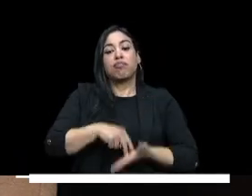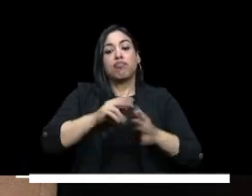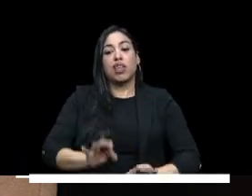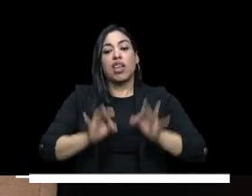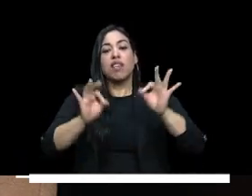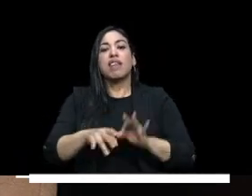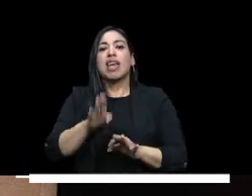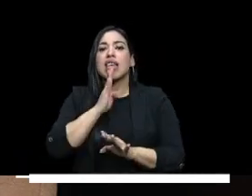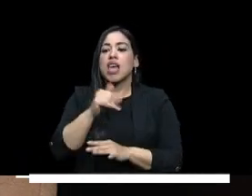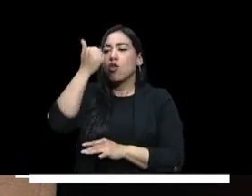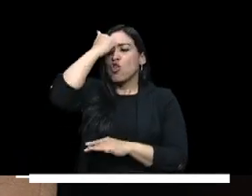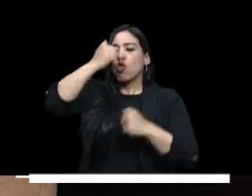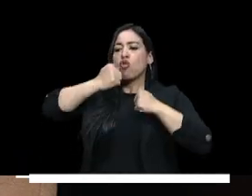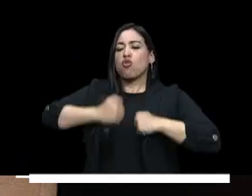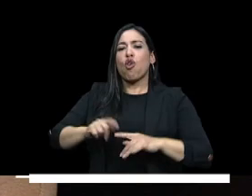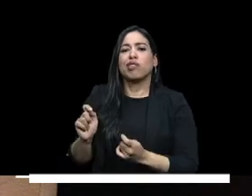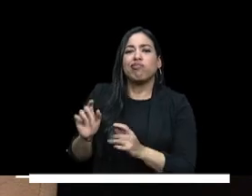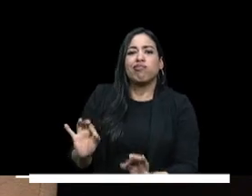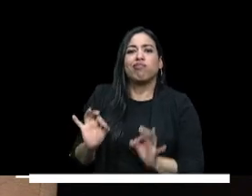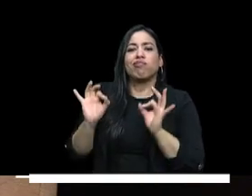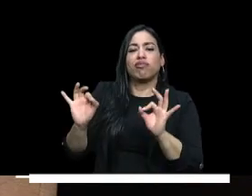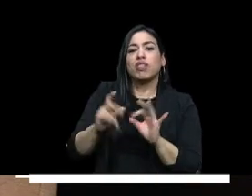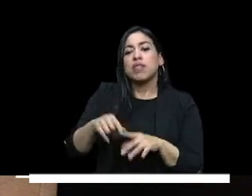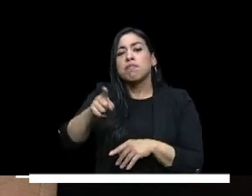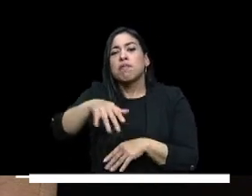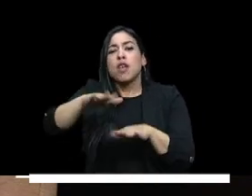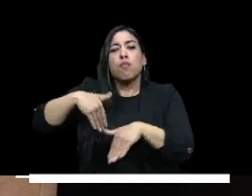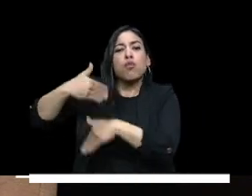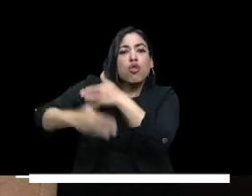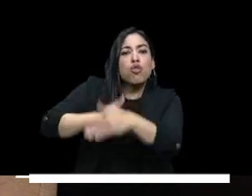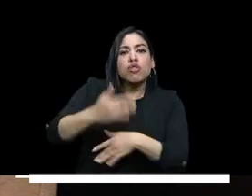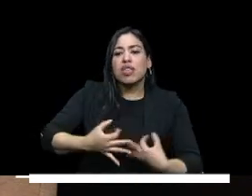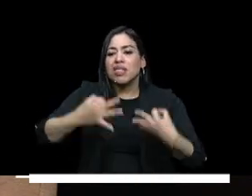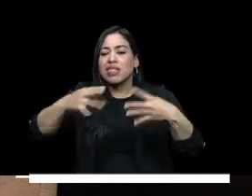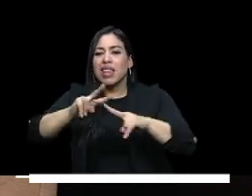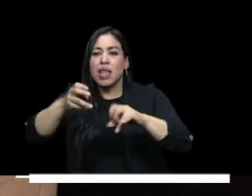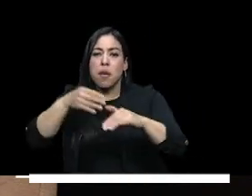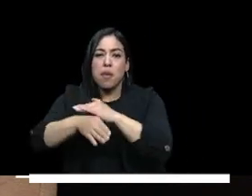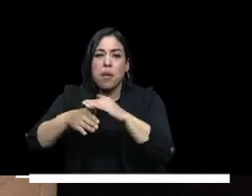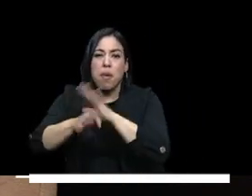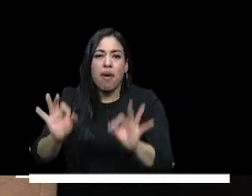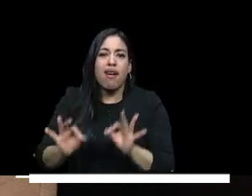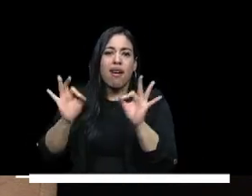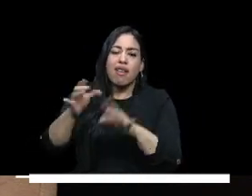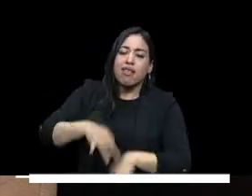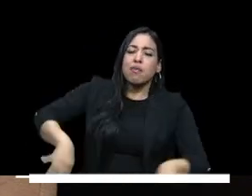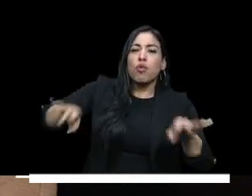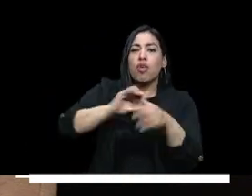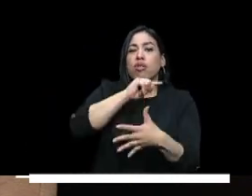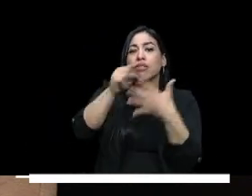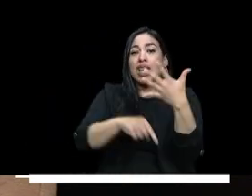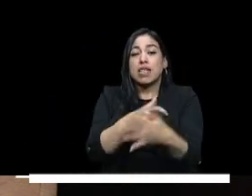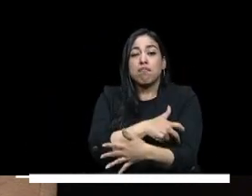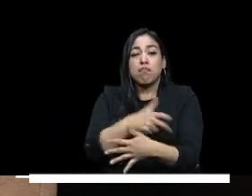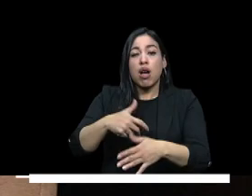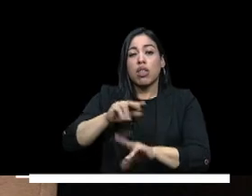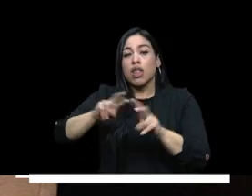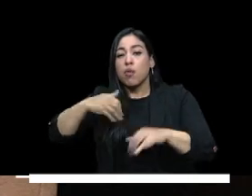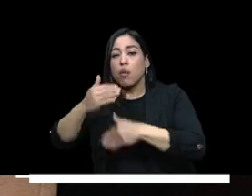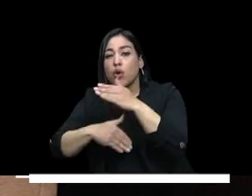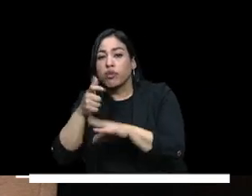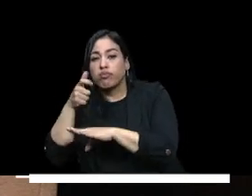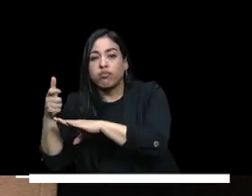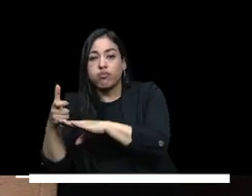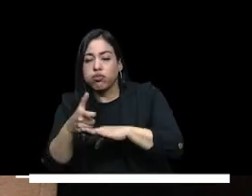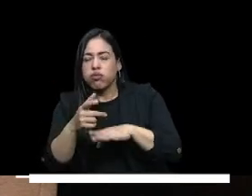de las maestras y de los maestros mejorando los procesos de aseguramiento de la calidad potenciando los procesos de